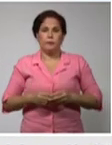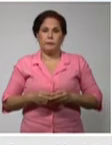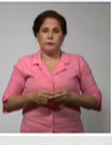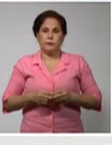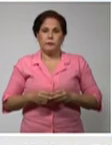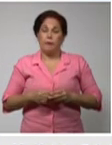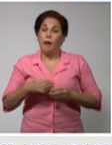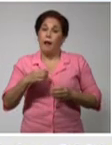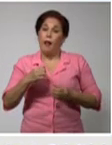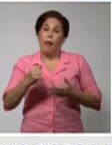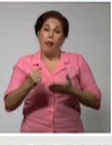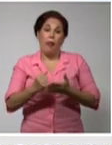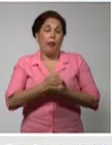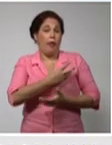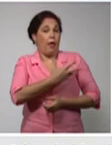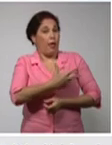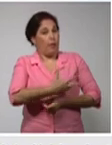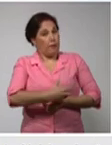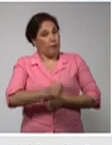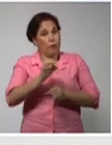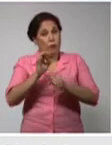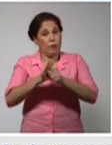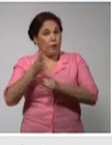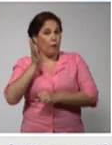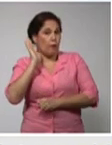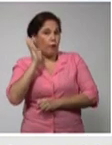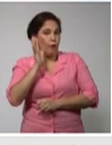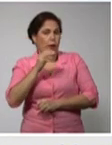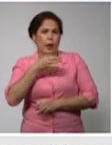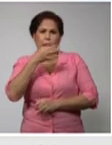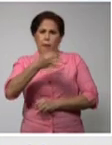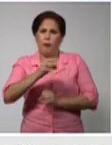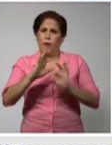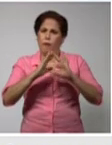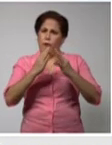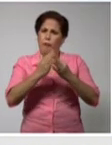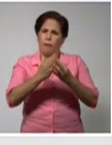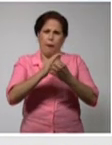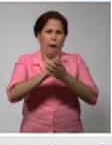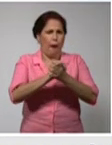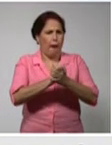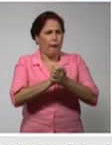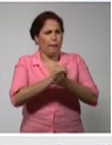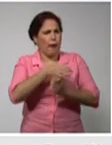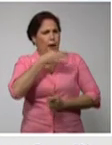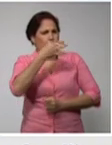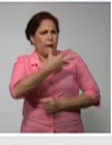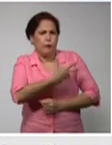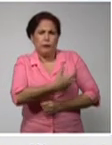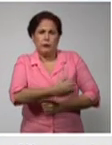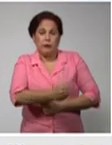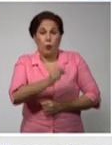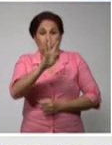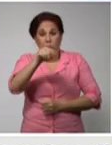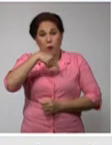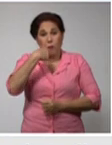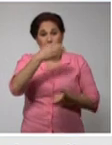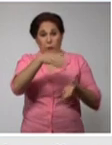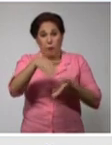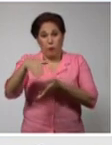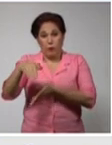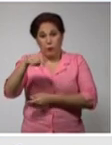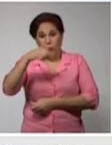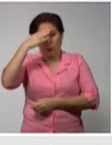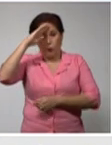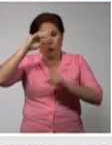Lamentamos al inicio de la conferencia y dimos las condolencias a sus familiares y amistades por las cuatro personas que han fallecido en Cuba